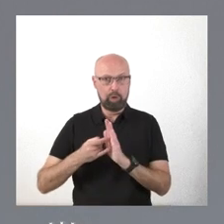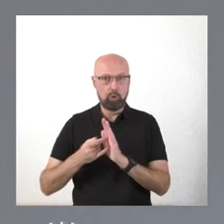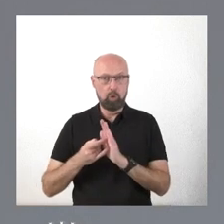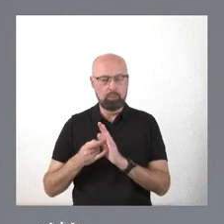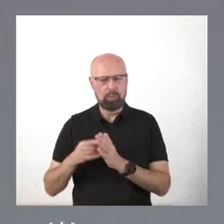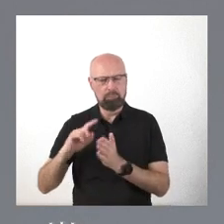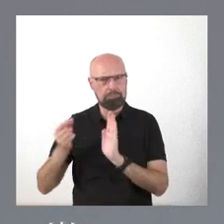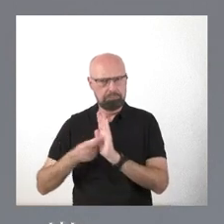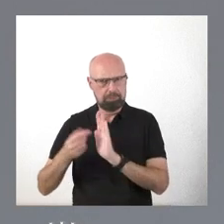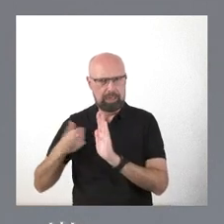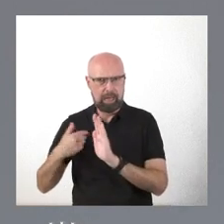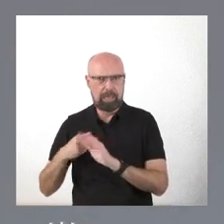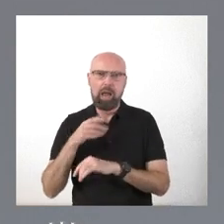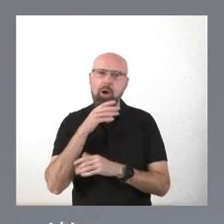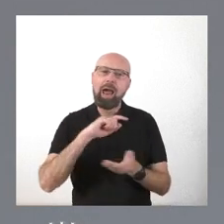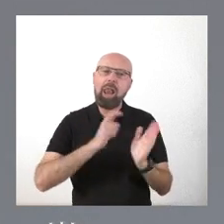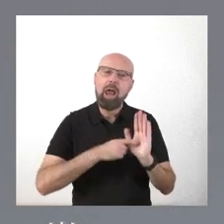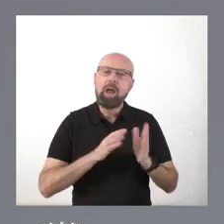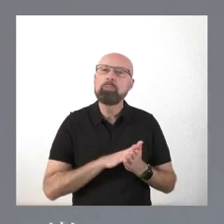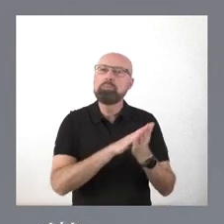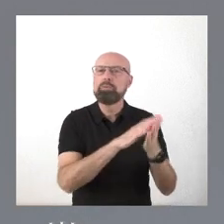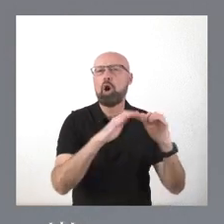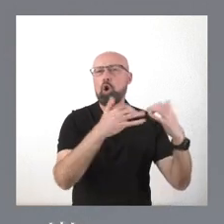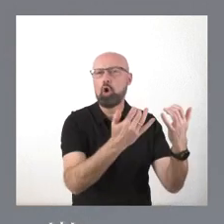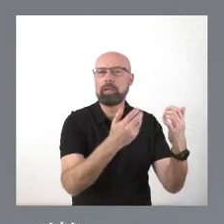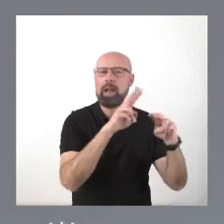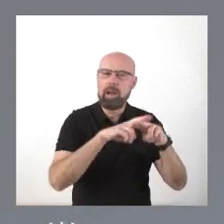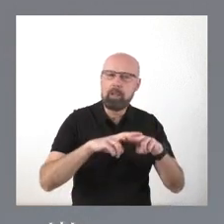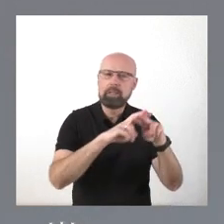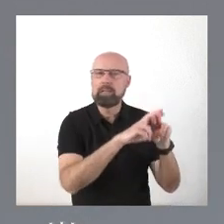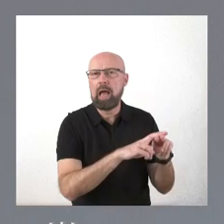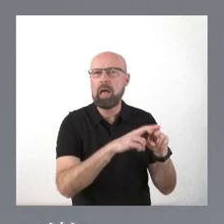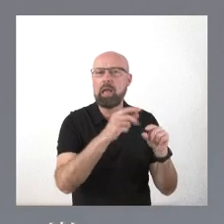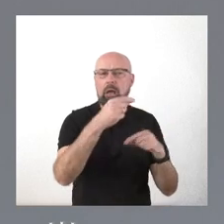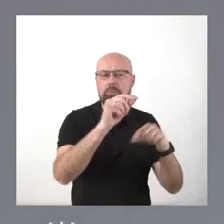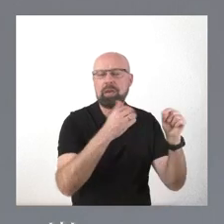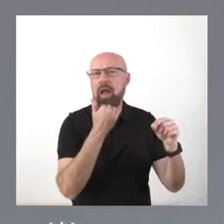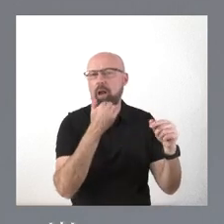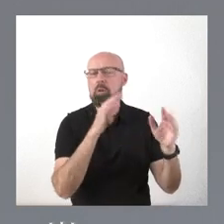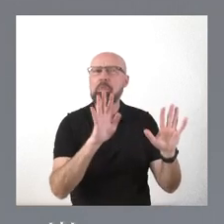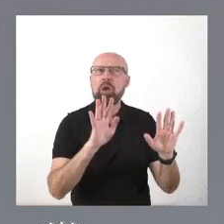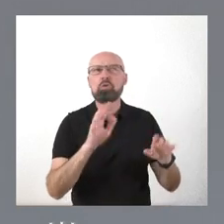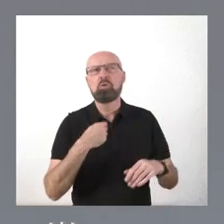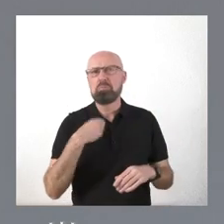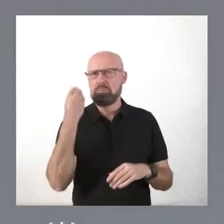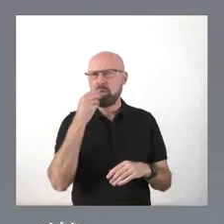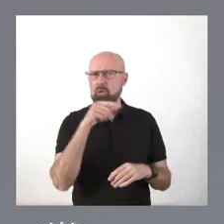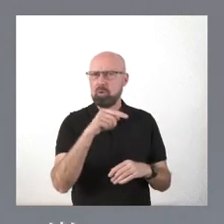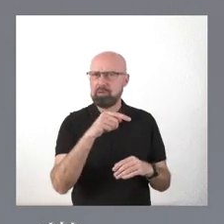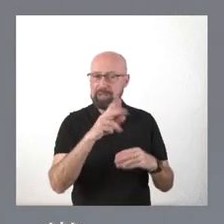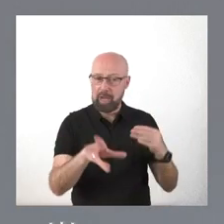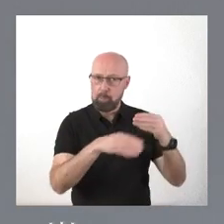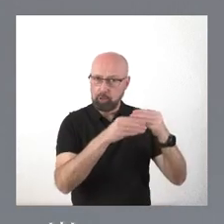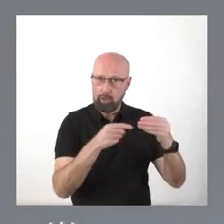y tendrá rectificaciones y añadidos. Pero yo no creo previsible que esta disposición